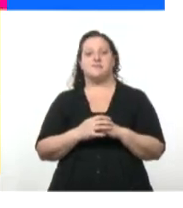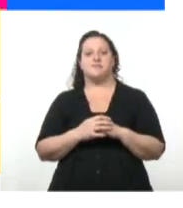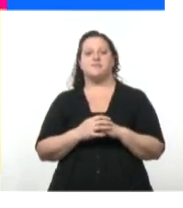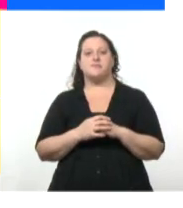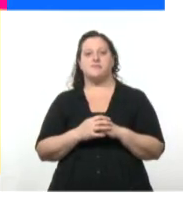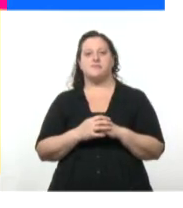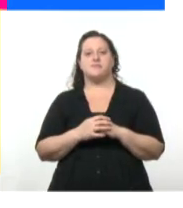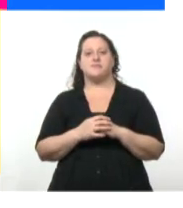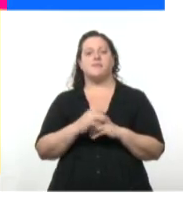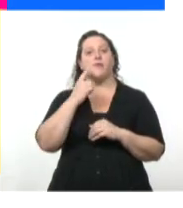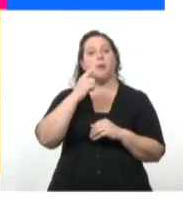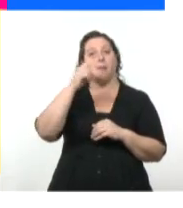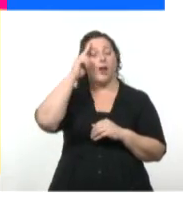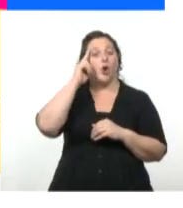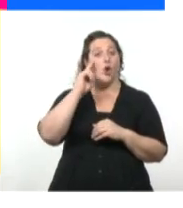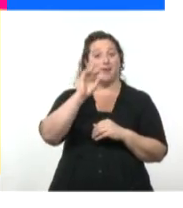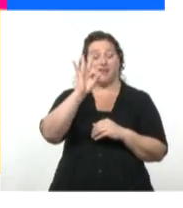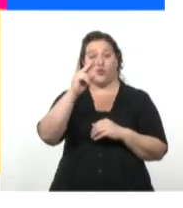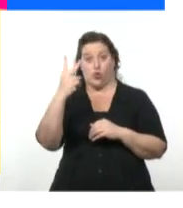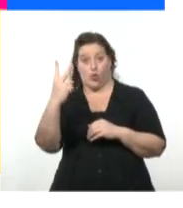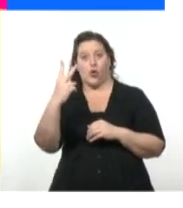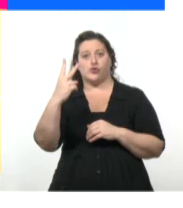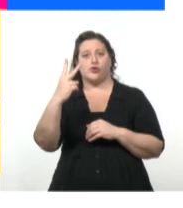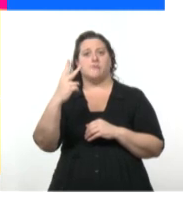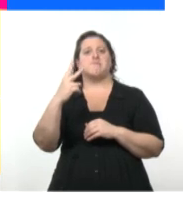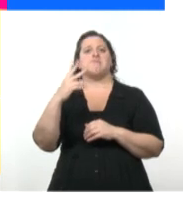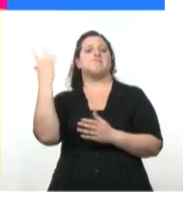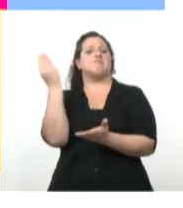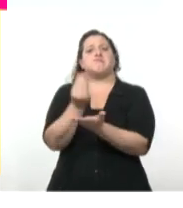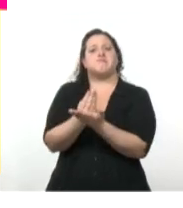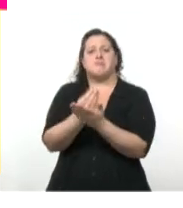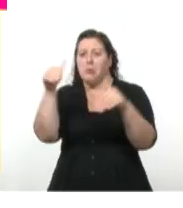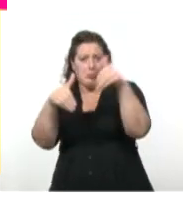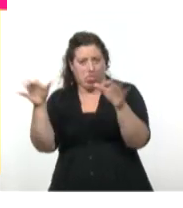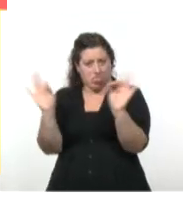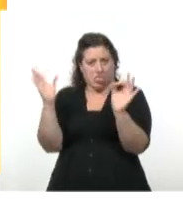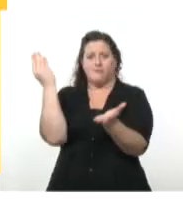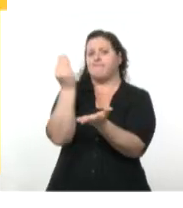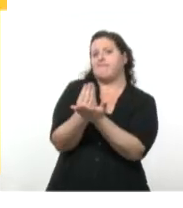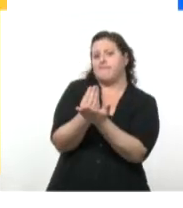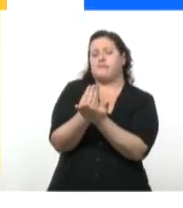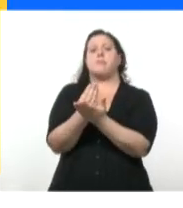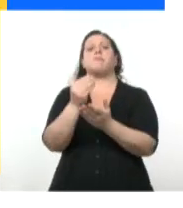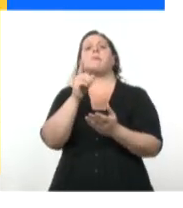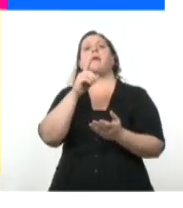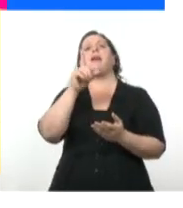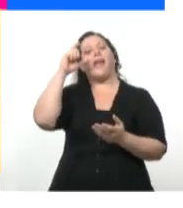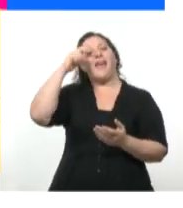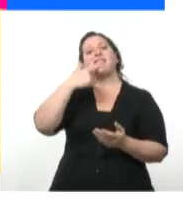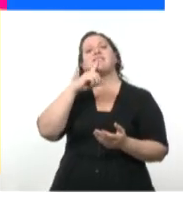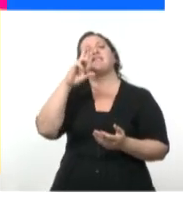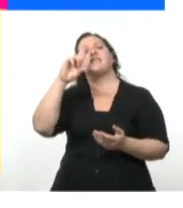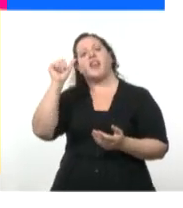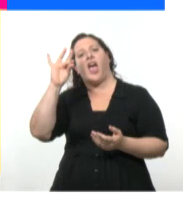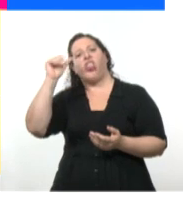En 1902, asume sin elecciones el primer presidente de Cuba, Tomás Estrada Palma. Su gobierno